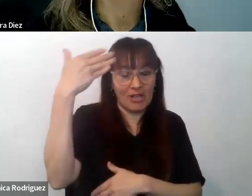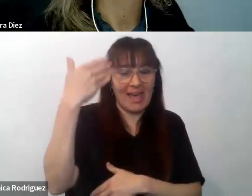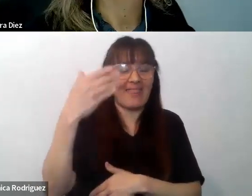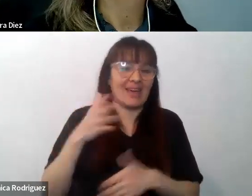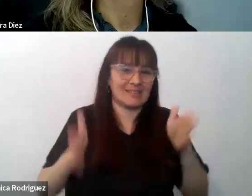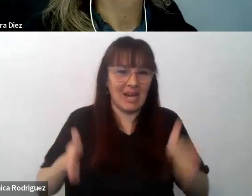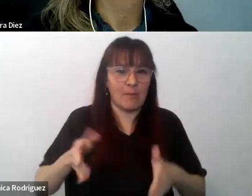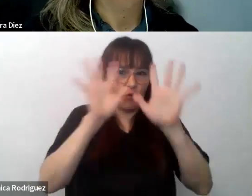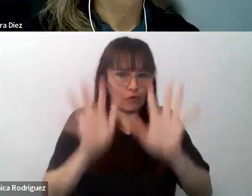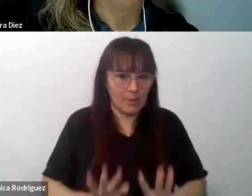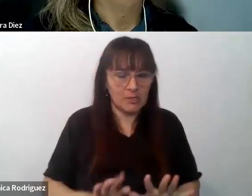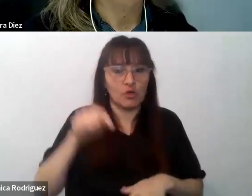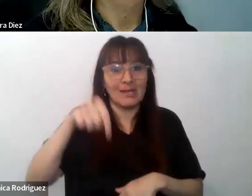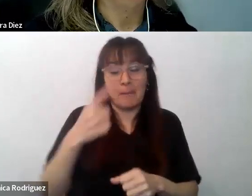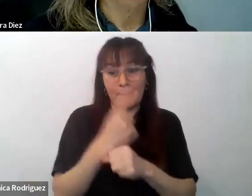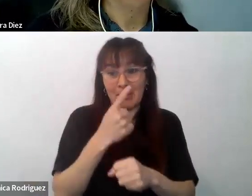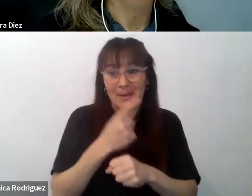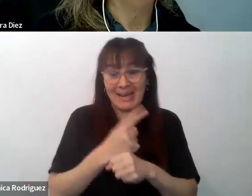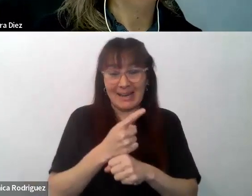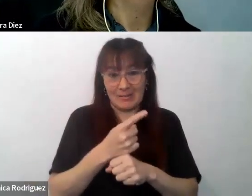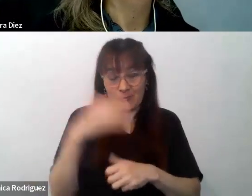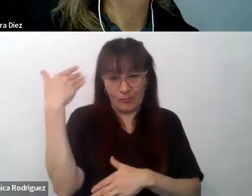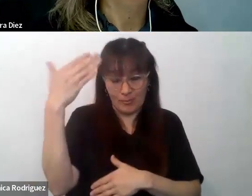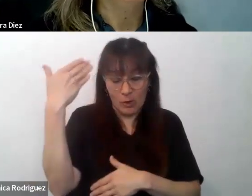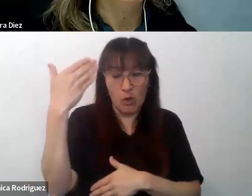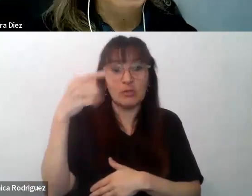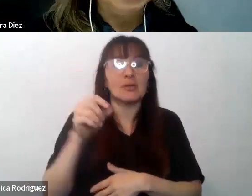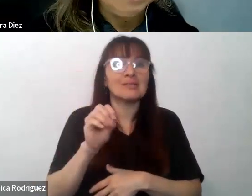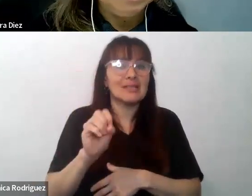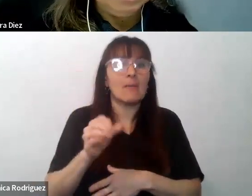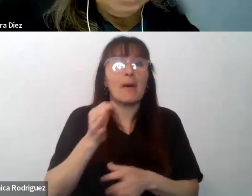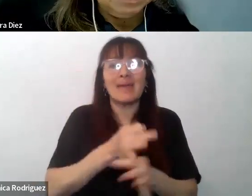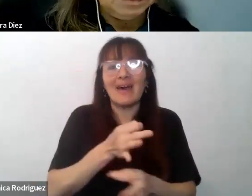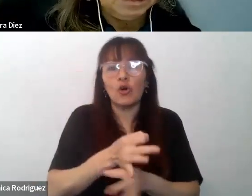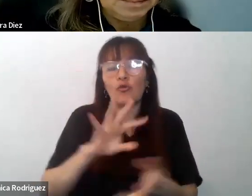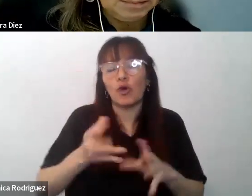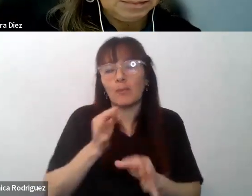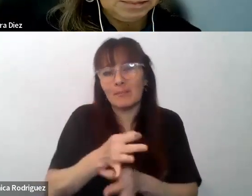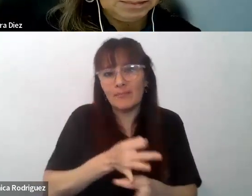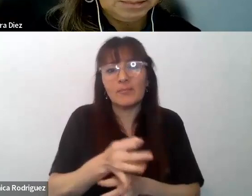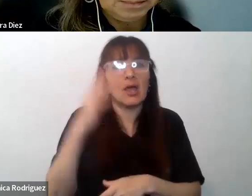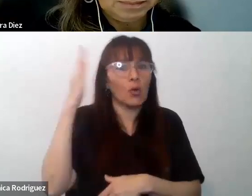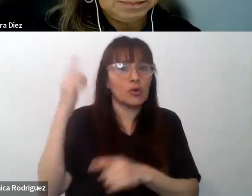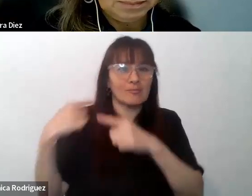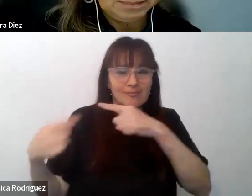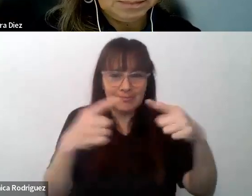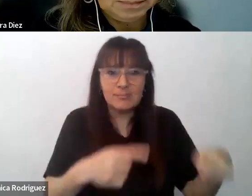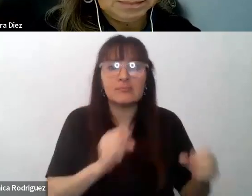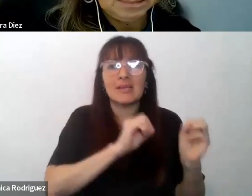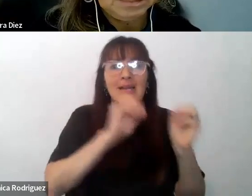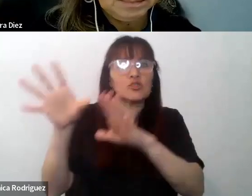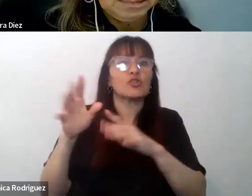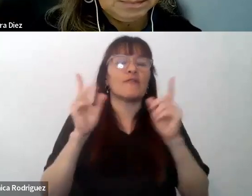Este primer encuentro, como bien mencionaron antes, se denomina Pedagogías de la Interculturalidad y Migraciones en la Formación